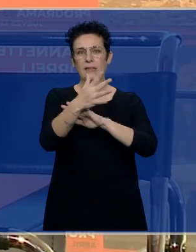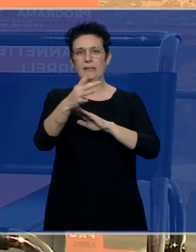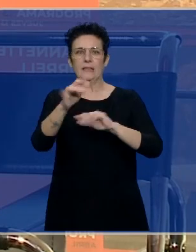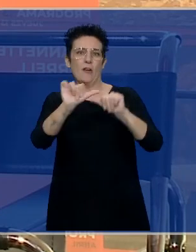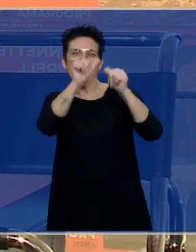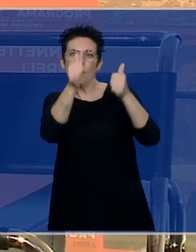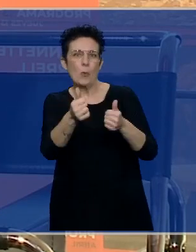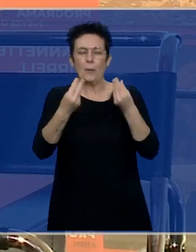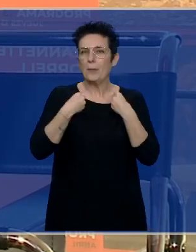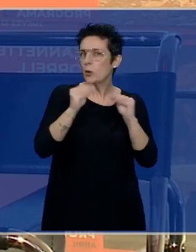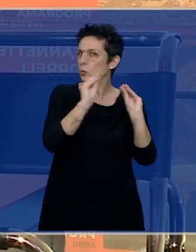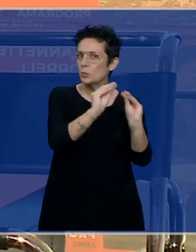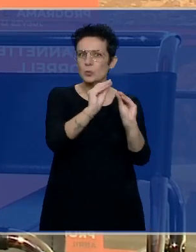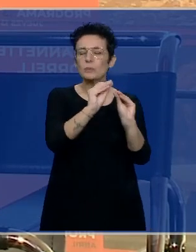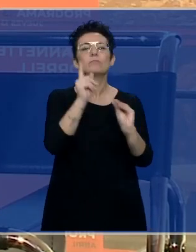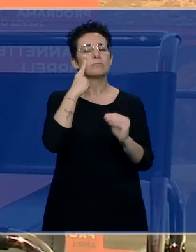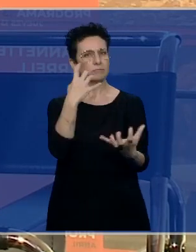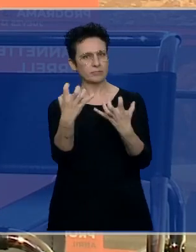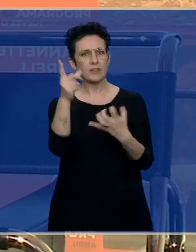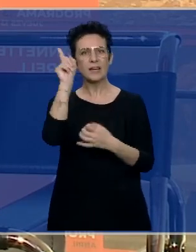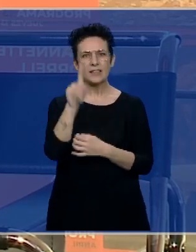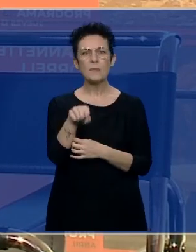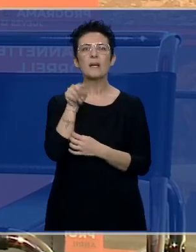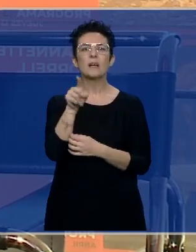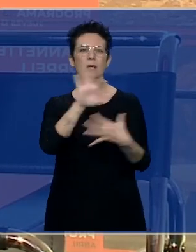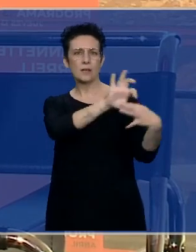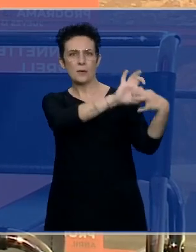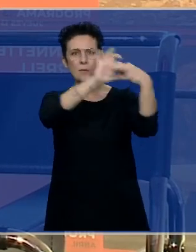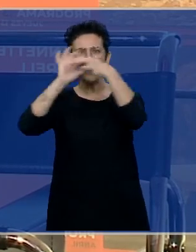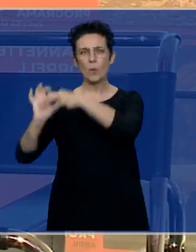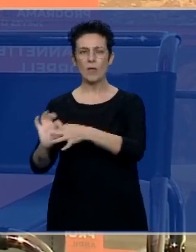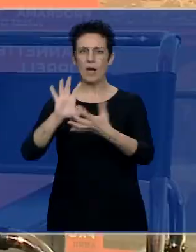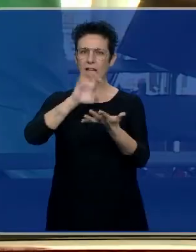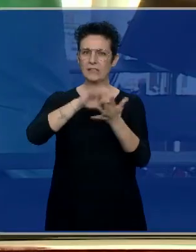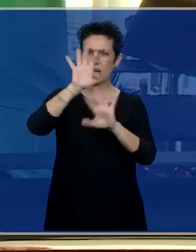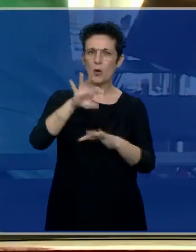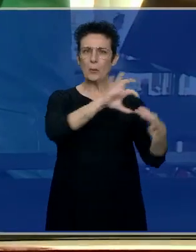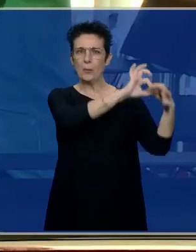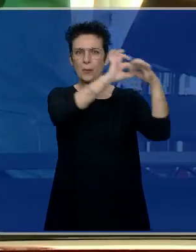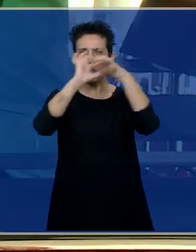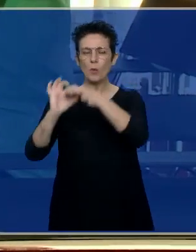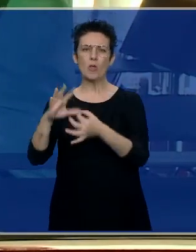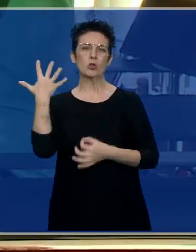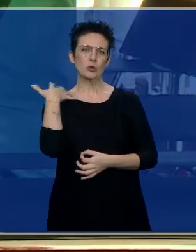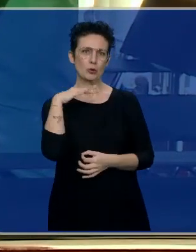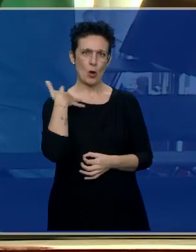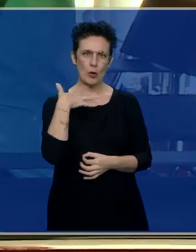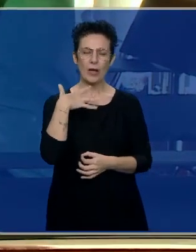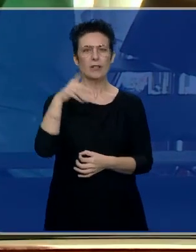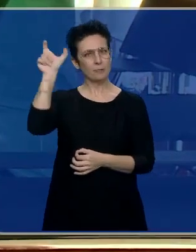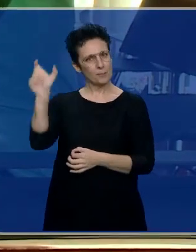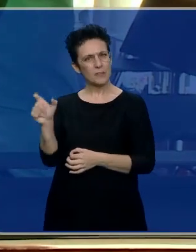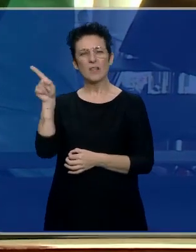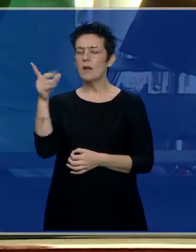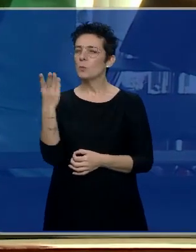¿no?, en la vida, y claro, destacamos también de Fernando Sánchez Teragó, su vinculación con Castilla y León, su vinculación con Soria, era un